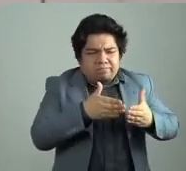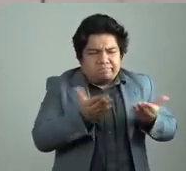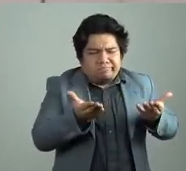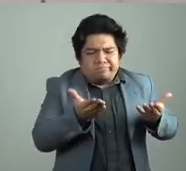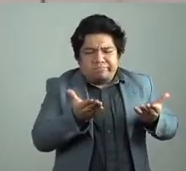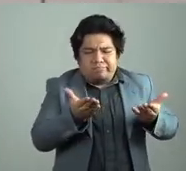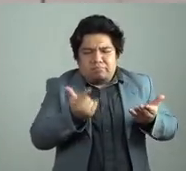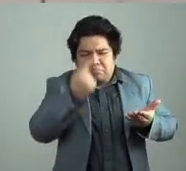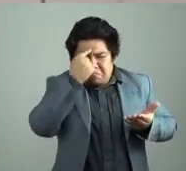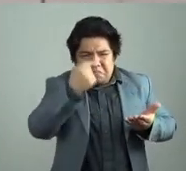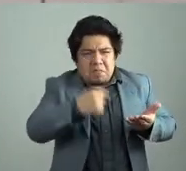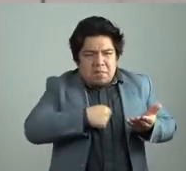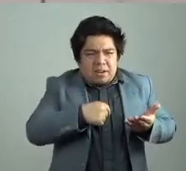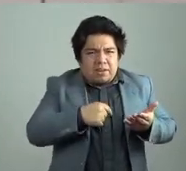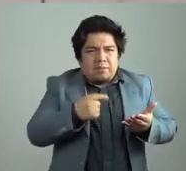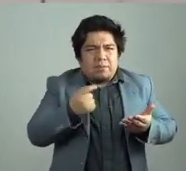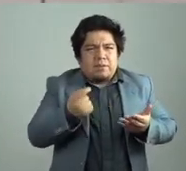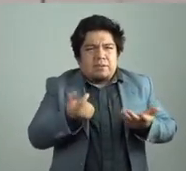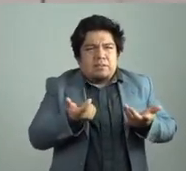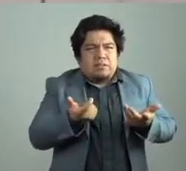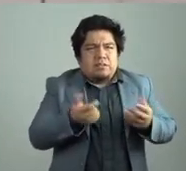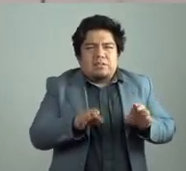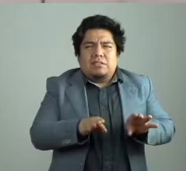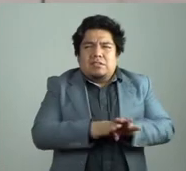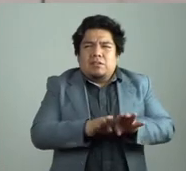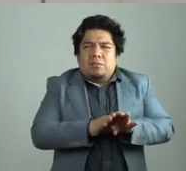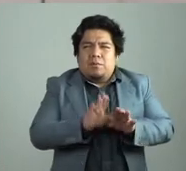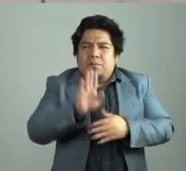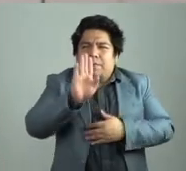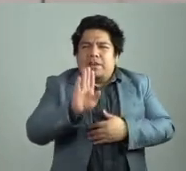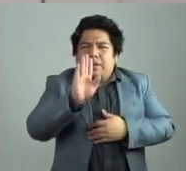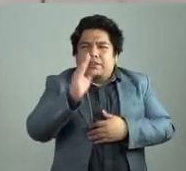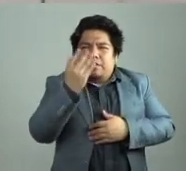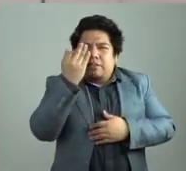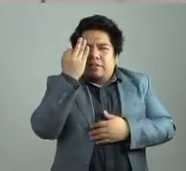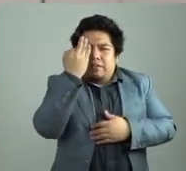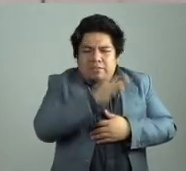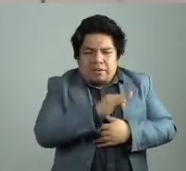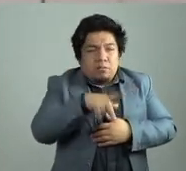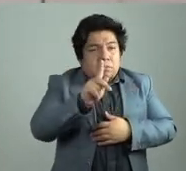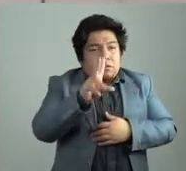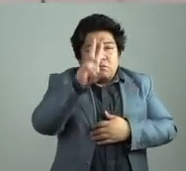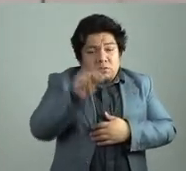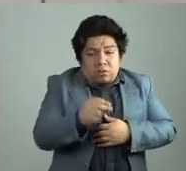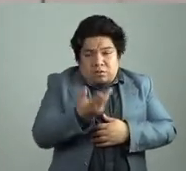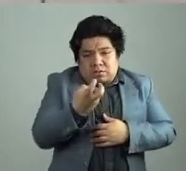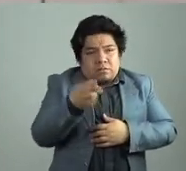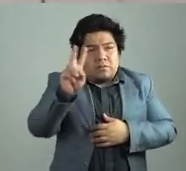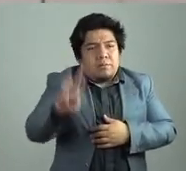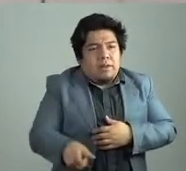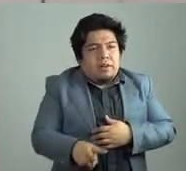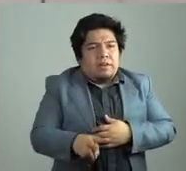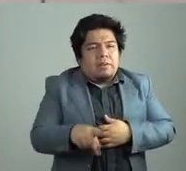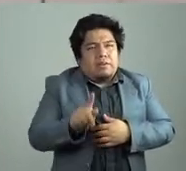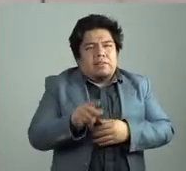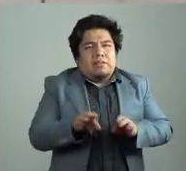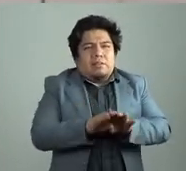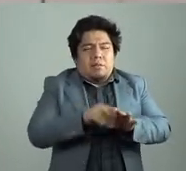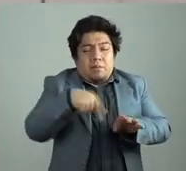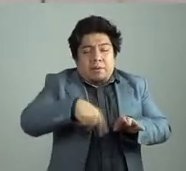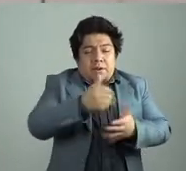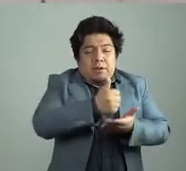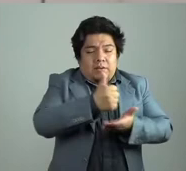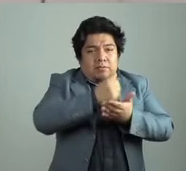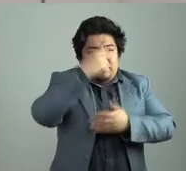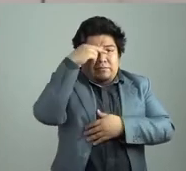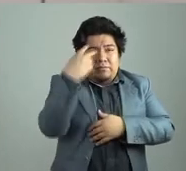escapan muchas veces a la propia ficción, ¿no? Están más allá de la ficción. Y no es casual porque, pues, Ciudad de México es una